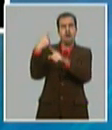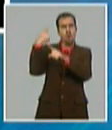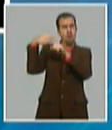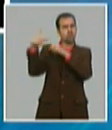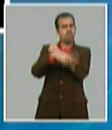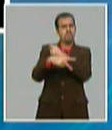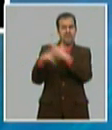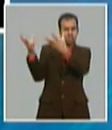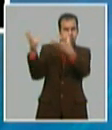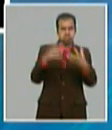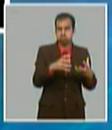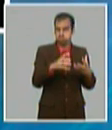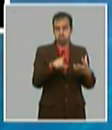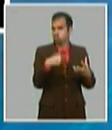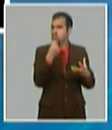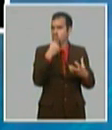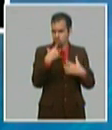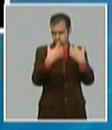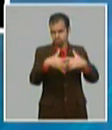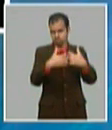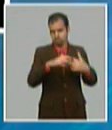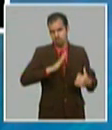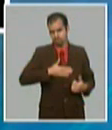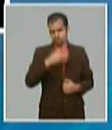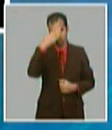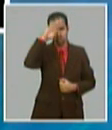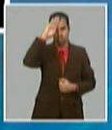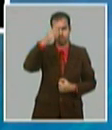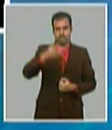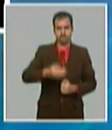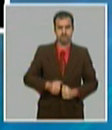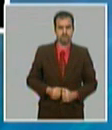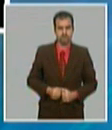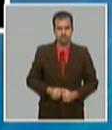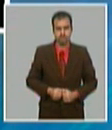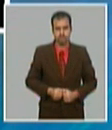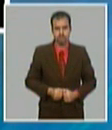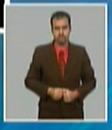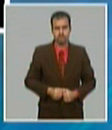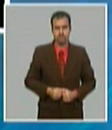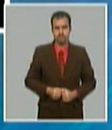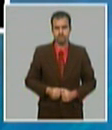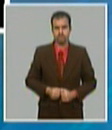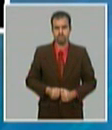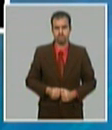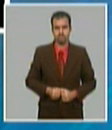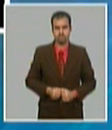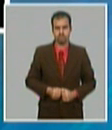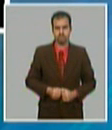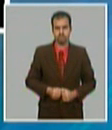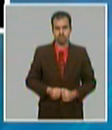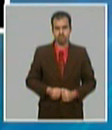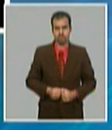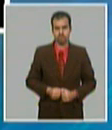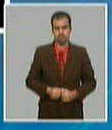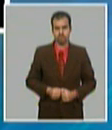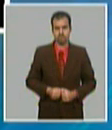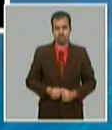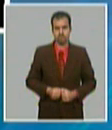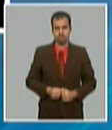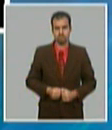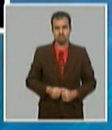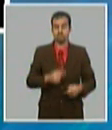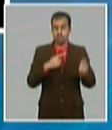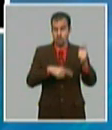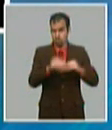producir eficientemente en el país. Como parte de las acciones enfocadas al perfeccionamiento del proceso de